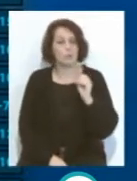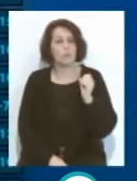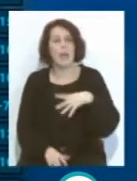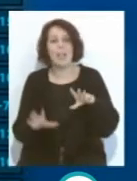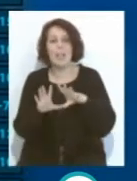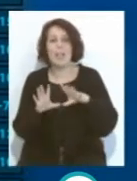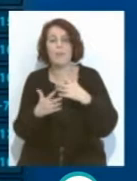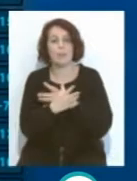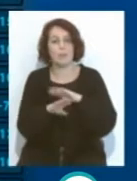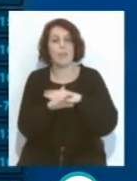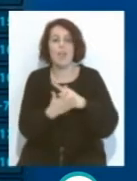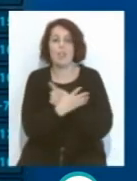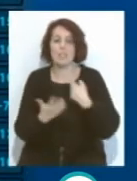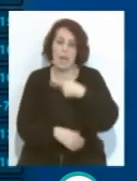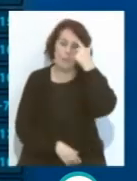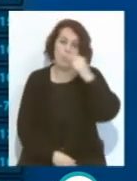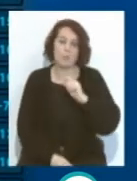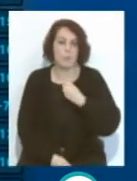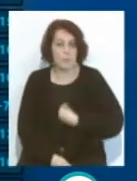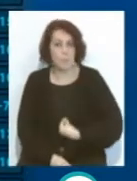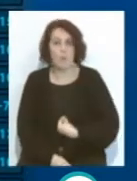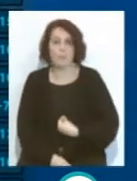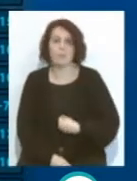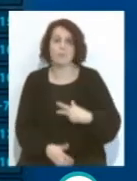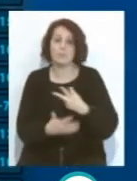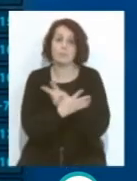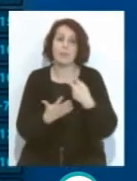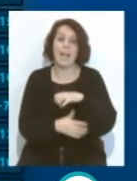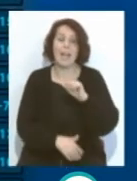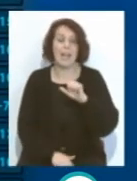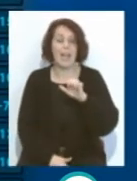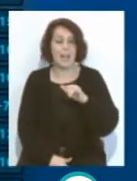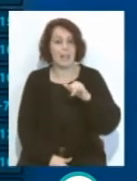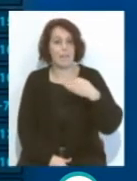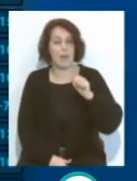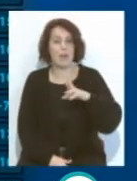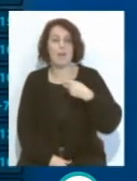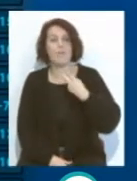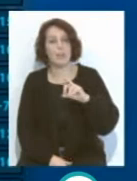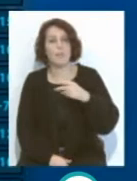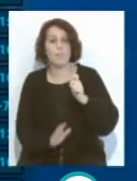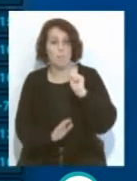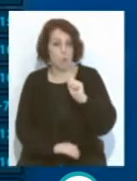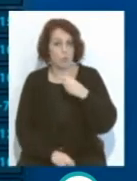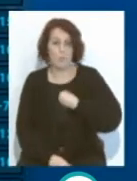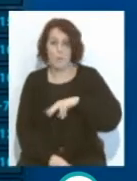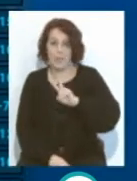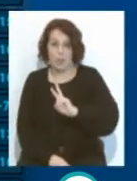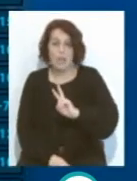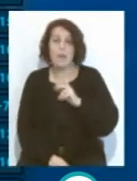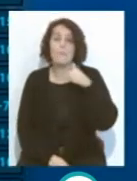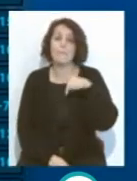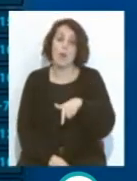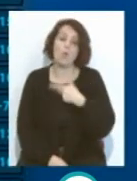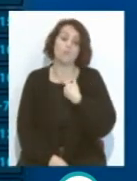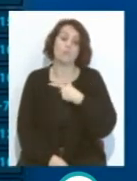Décimo sexto, el Alavés con los mismos puntos. Décimo séptimo, el Eibar ya con 20 puntos. Lo mismo que el Valladolid, pero este, el